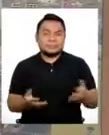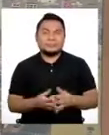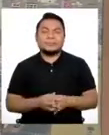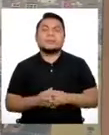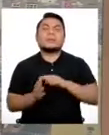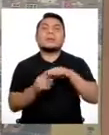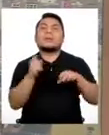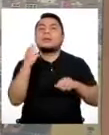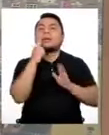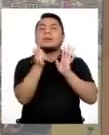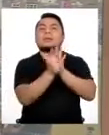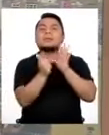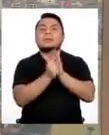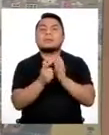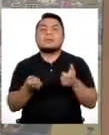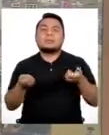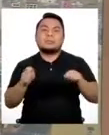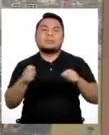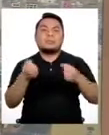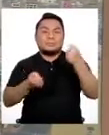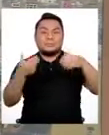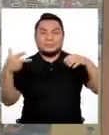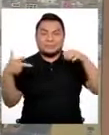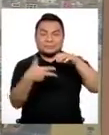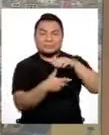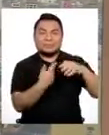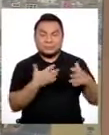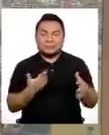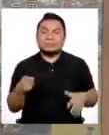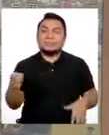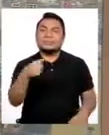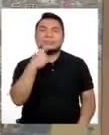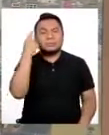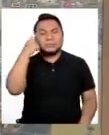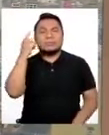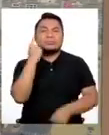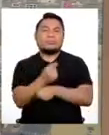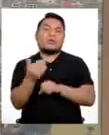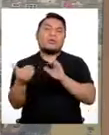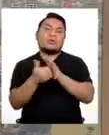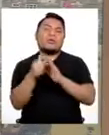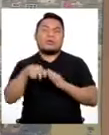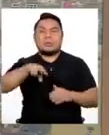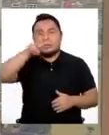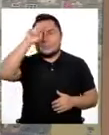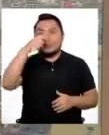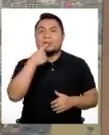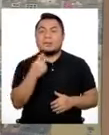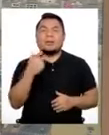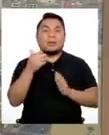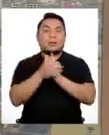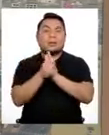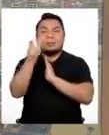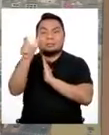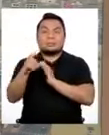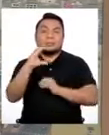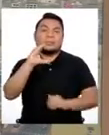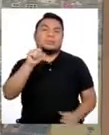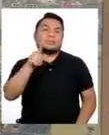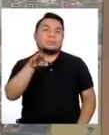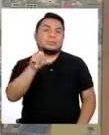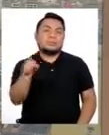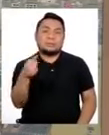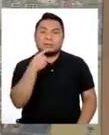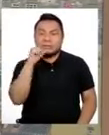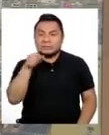Y la ley que suspende el cobro de peajes originaría varios arbitrajes contra el Estado peruano, así lo advirtió el experto Carlos Valderrama.